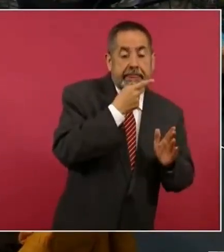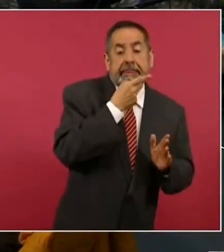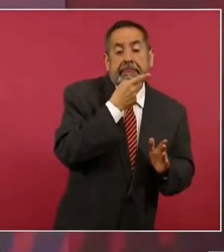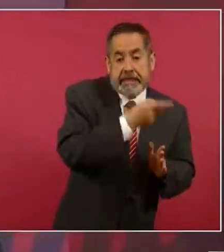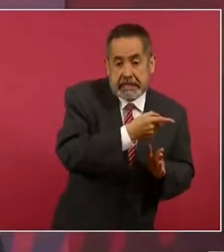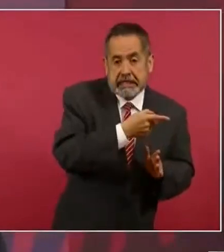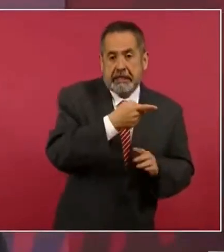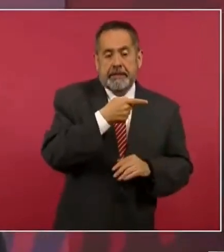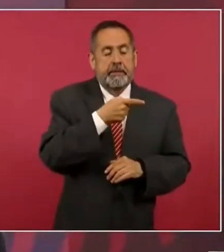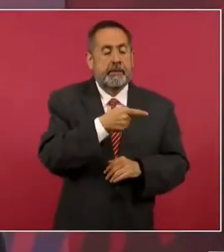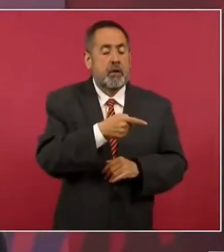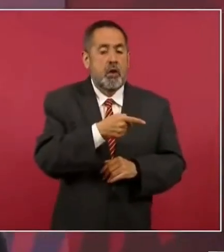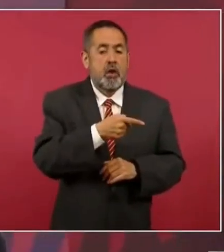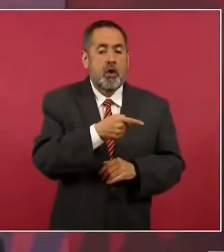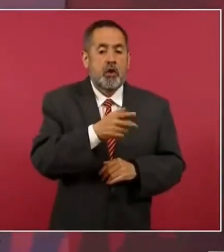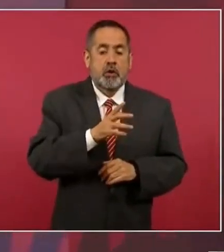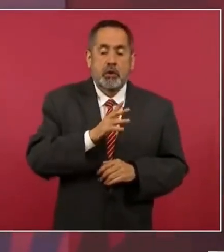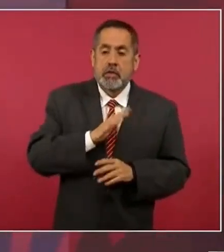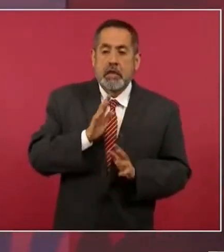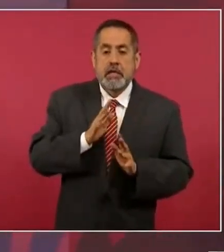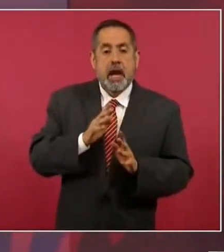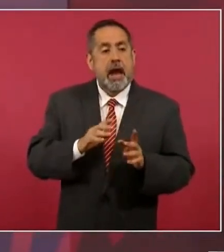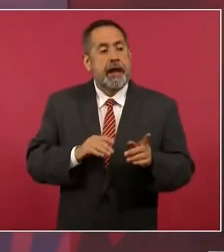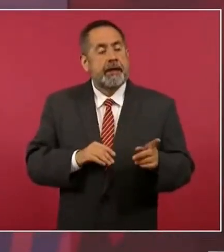este